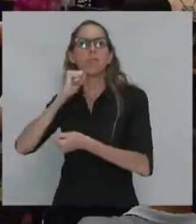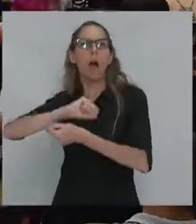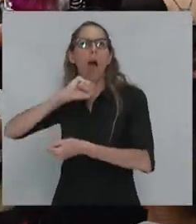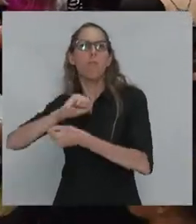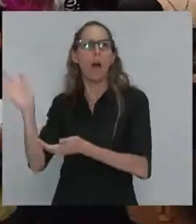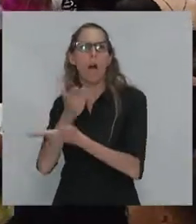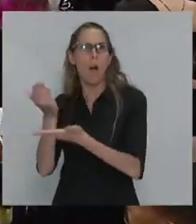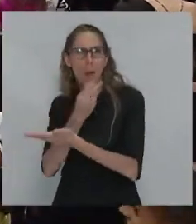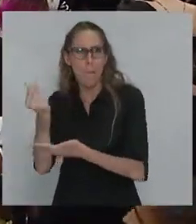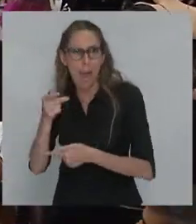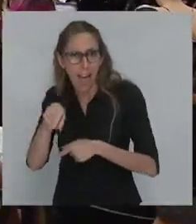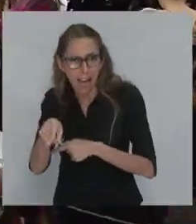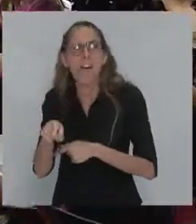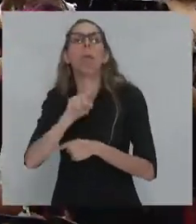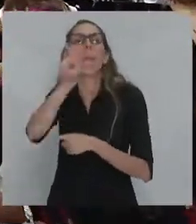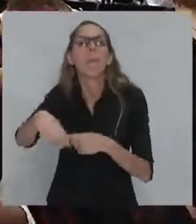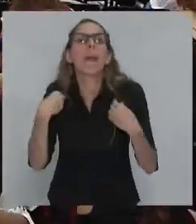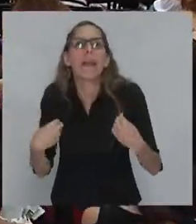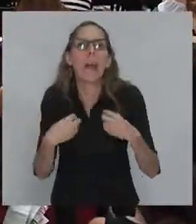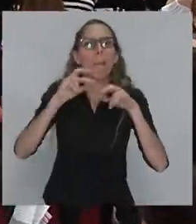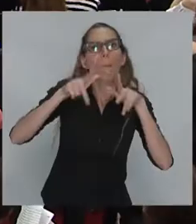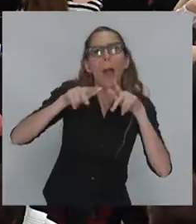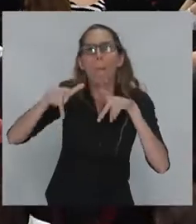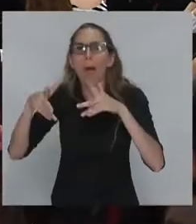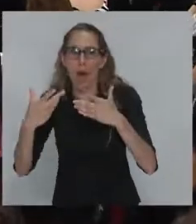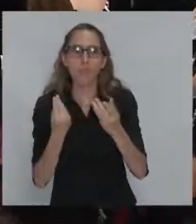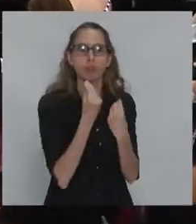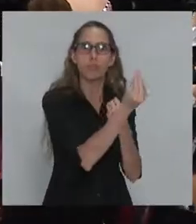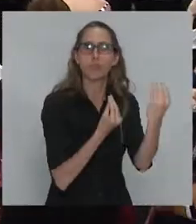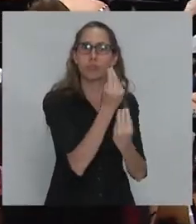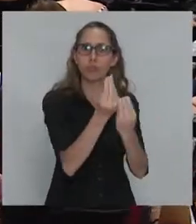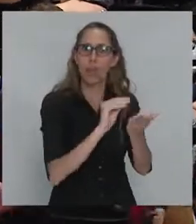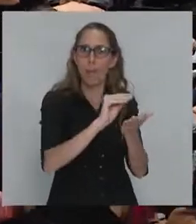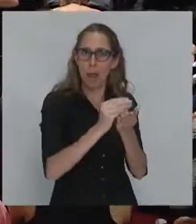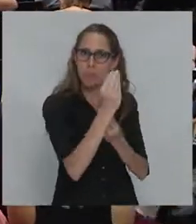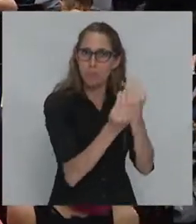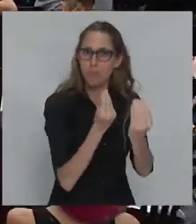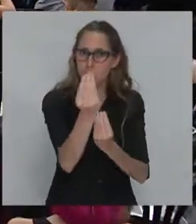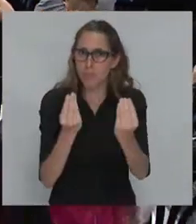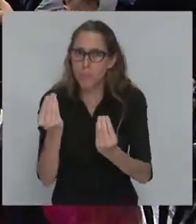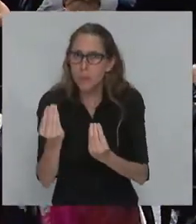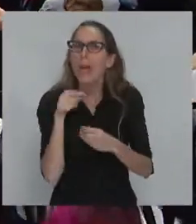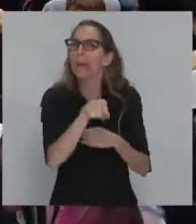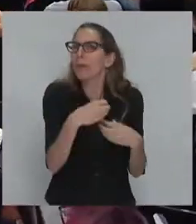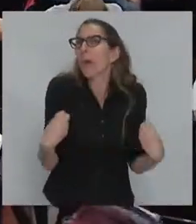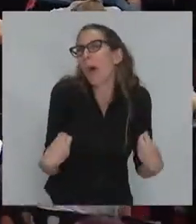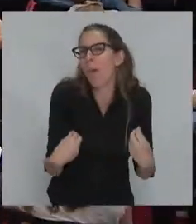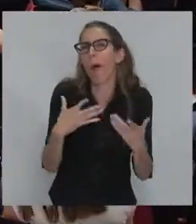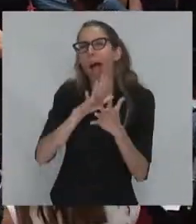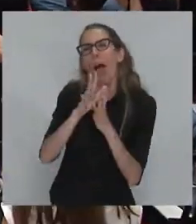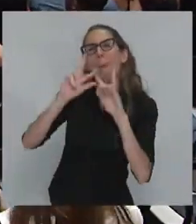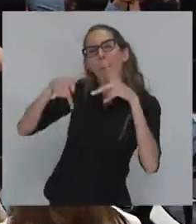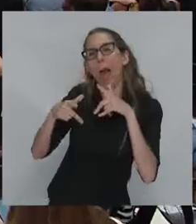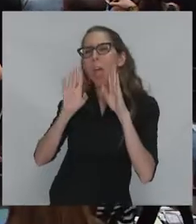ocasionar políticas públicas de creación de empleo. Y esto lo se hace a través de la política monetaria,